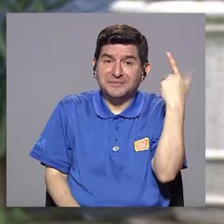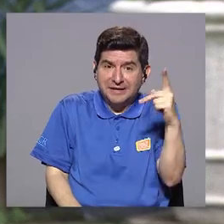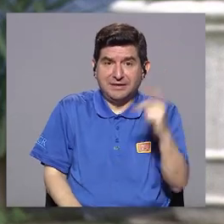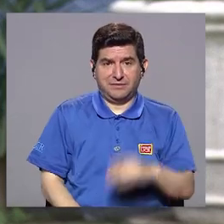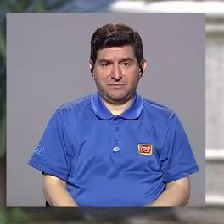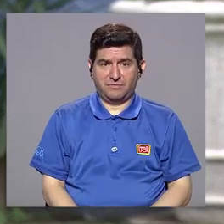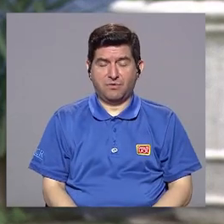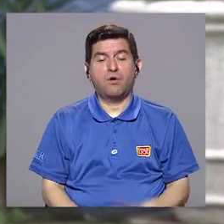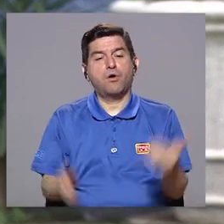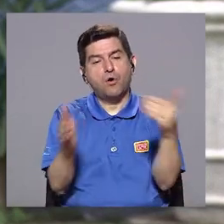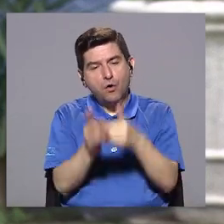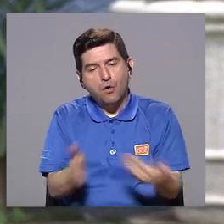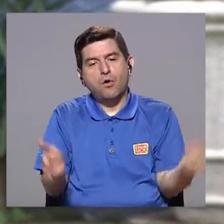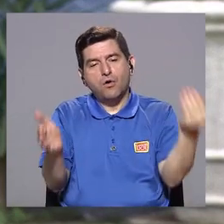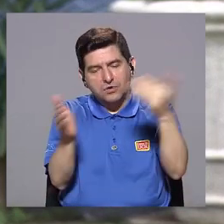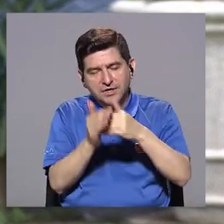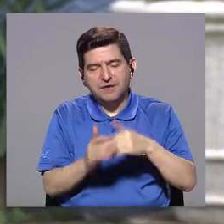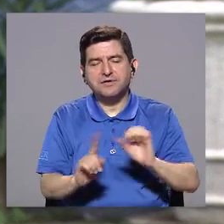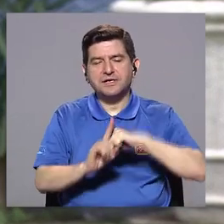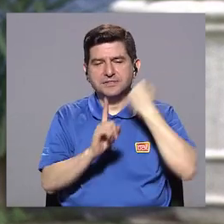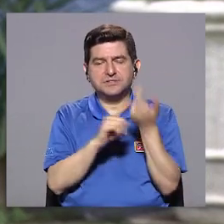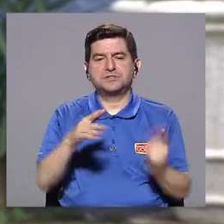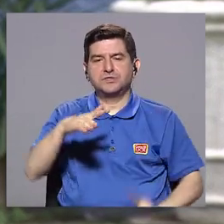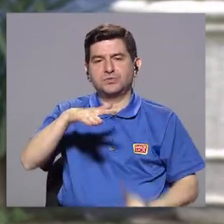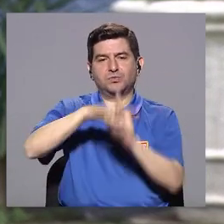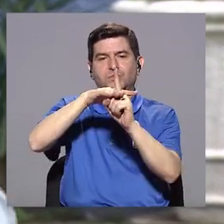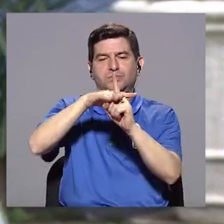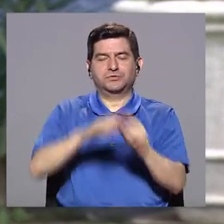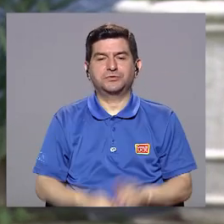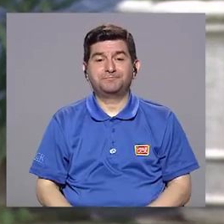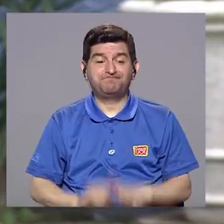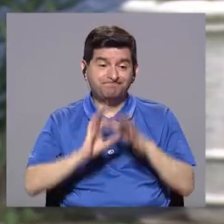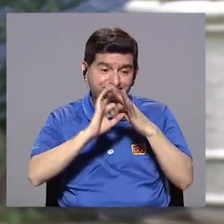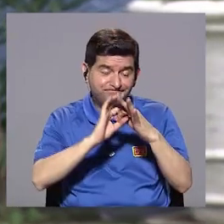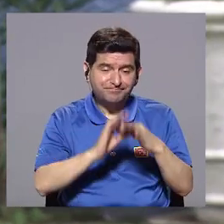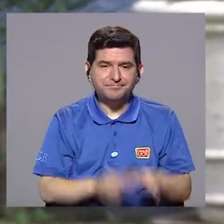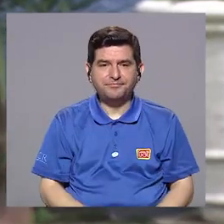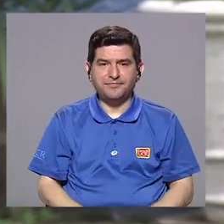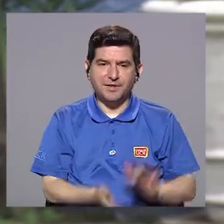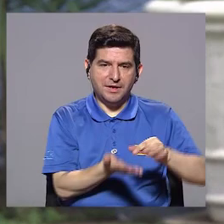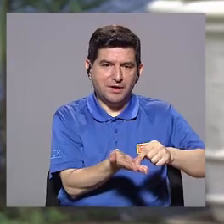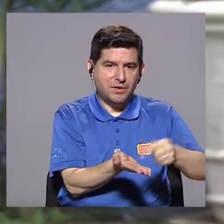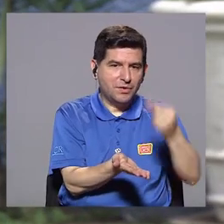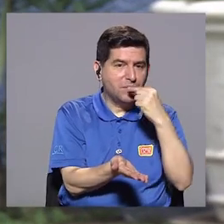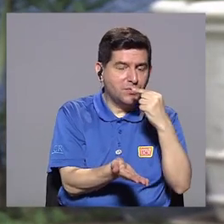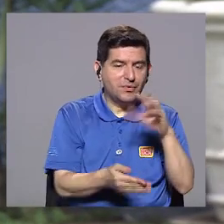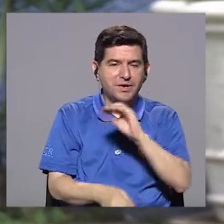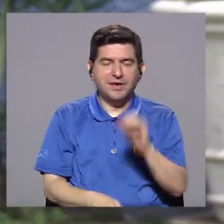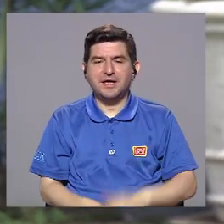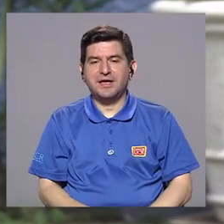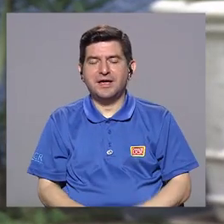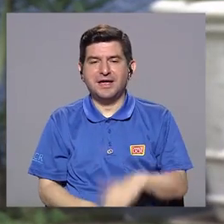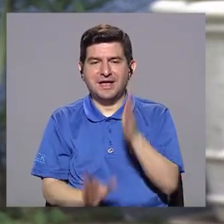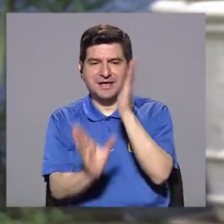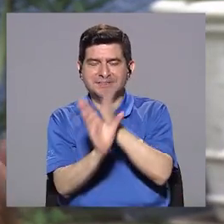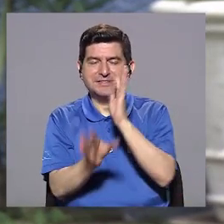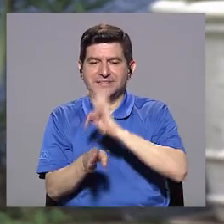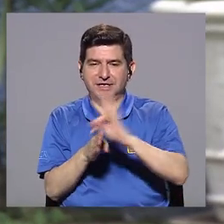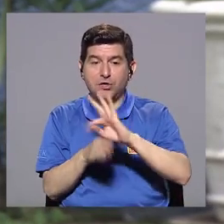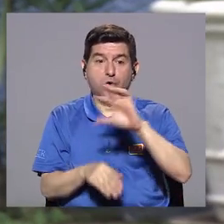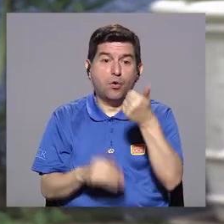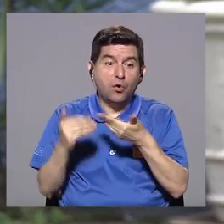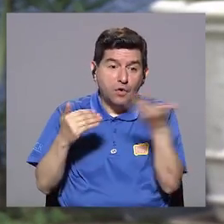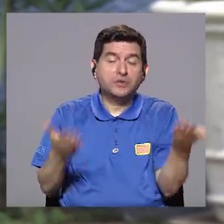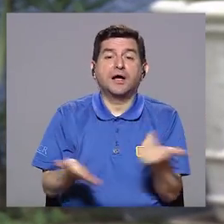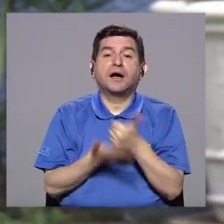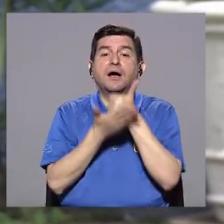a volver a padecer un episodio. Por lo tanto, van de la mano el tratamiento farmacológico con la psicoterapia. Y otra cosa